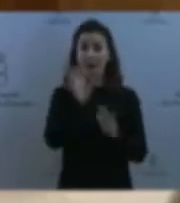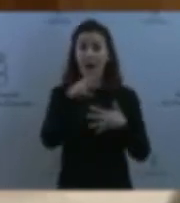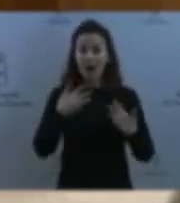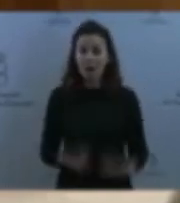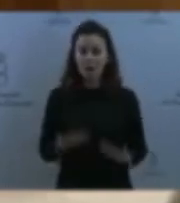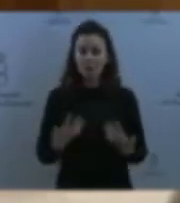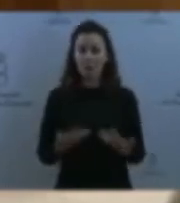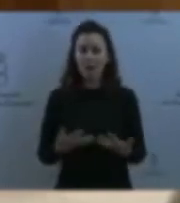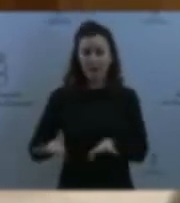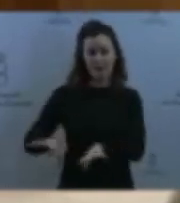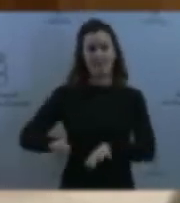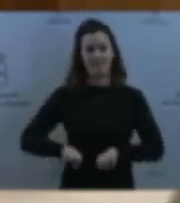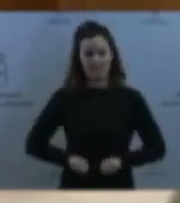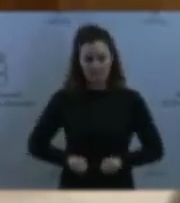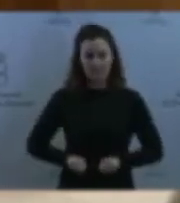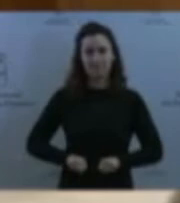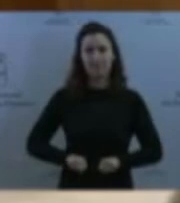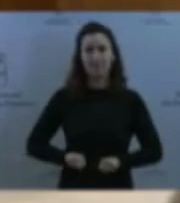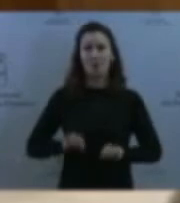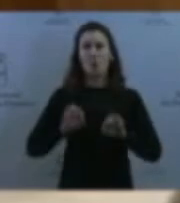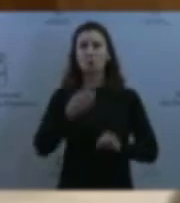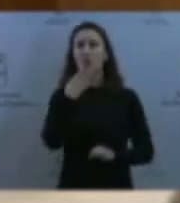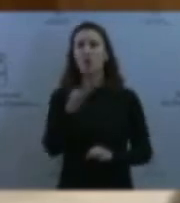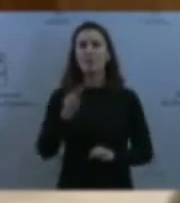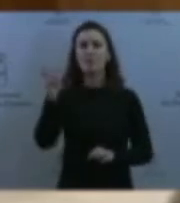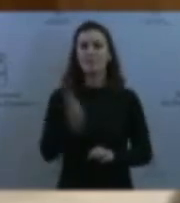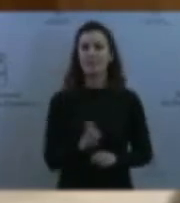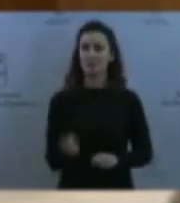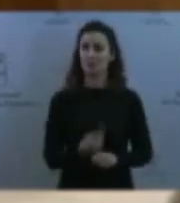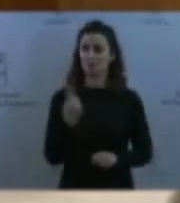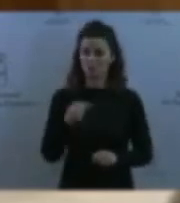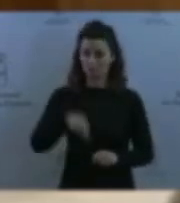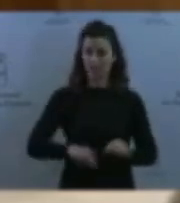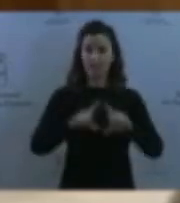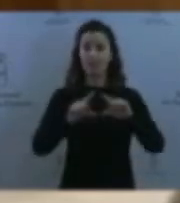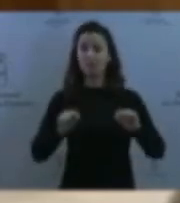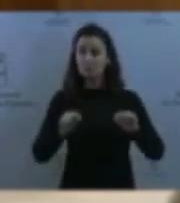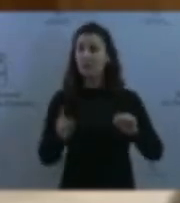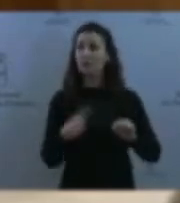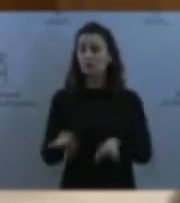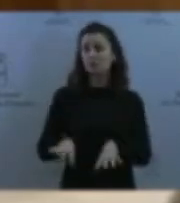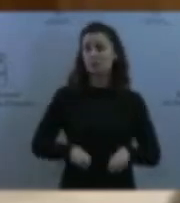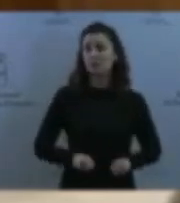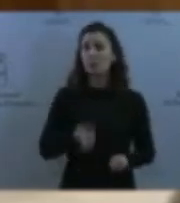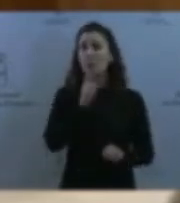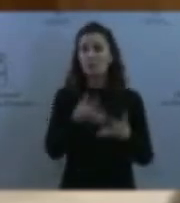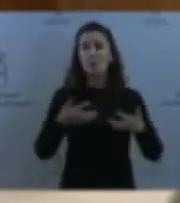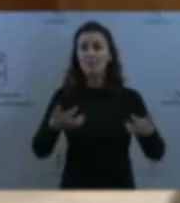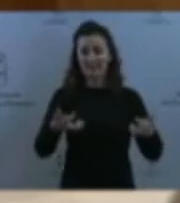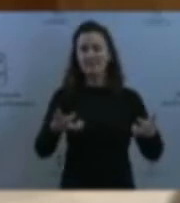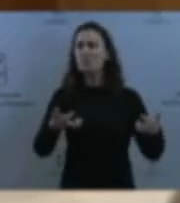acompañados, es la frase de no podemos abrir la puerta con la cadena echada,